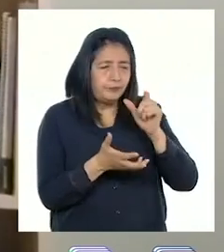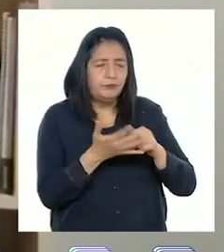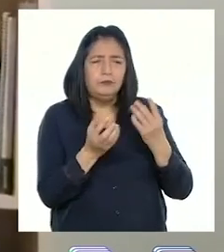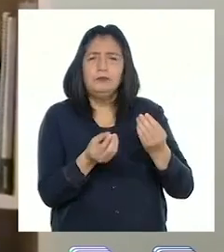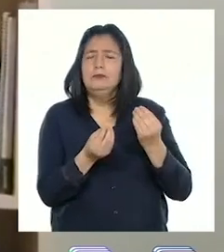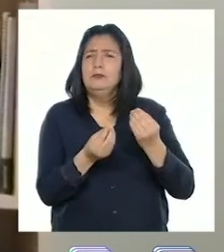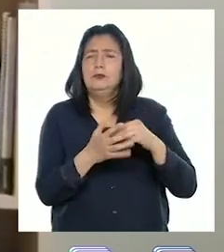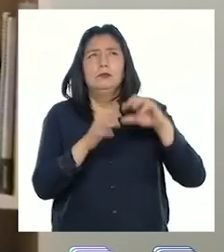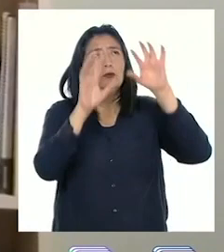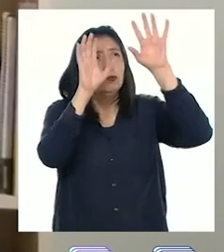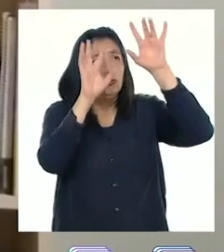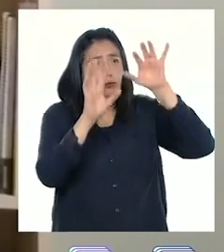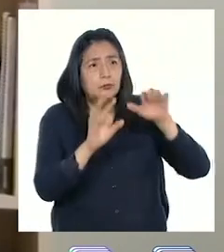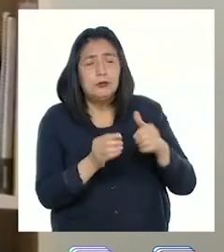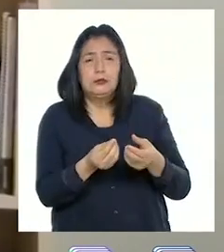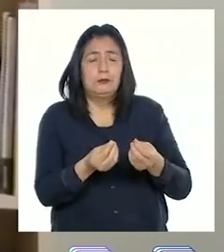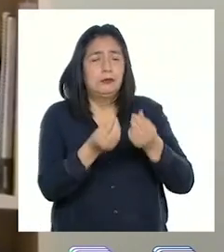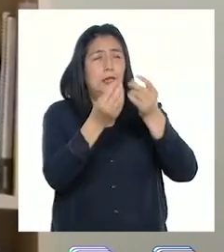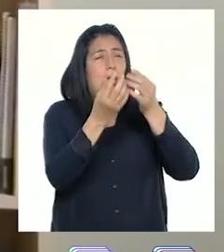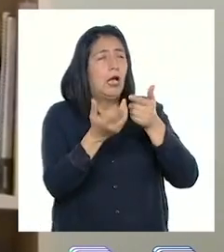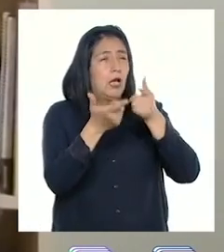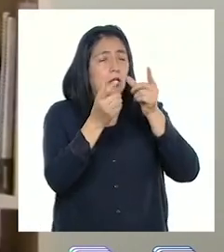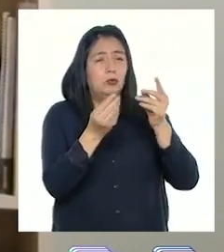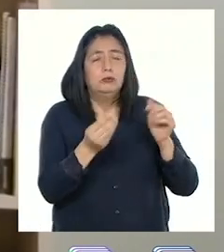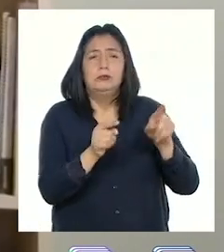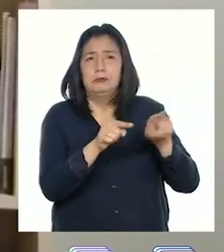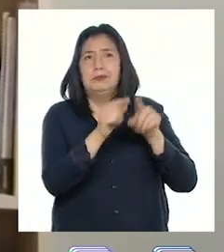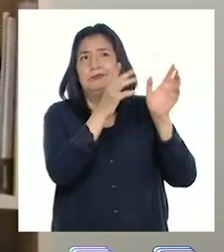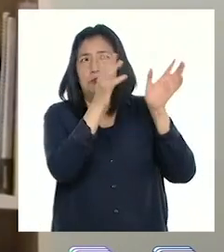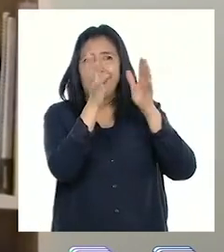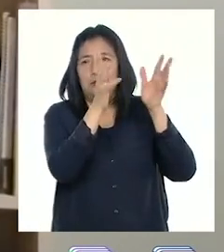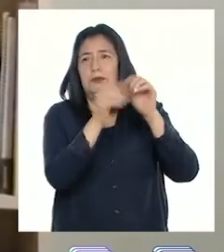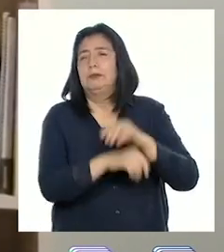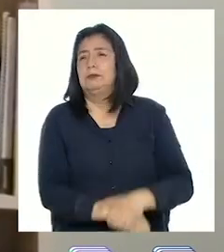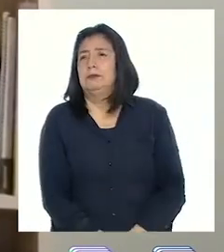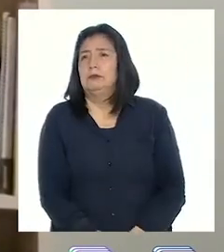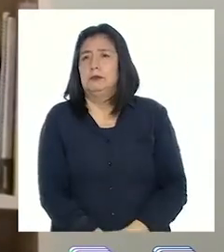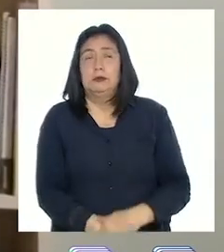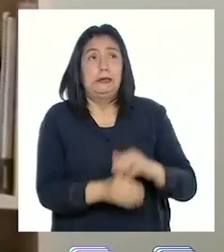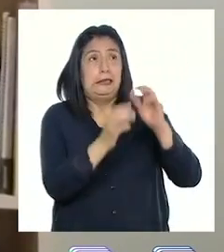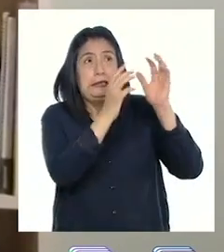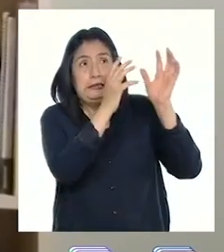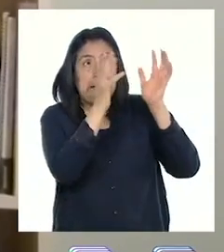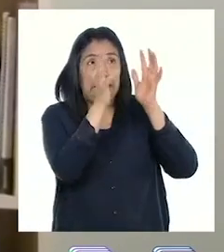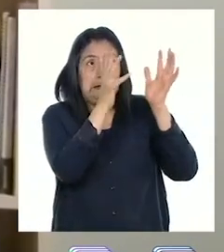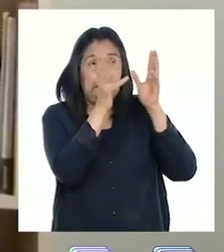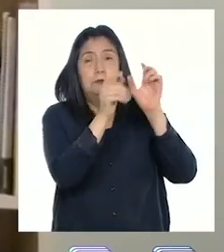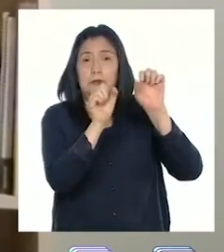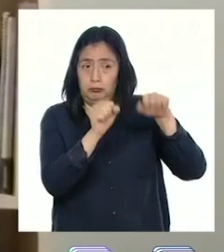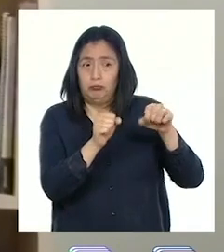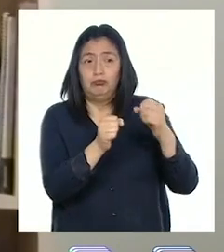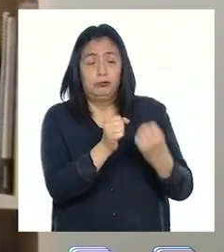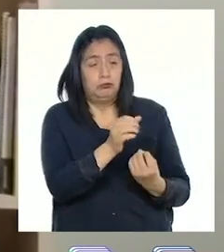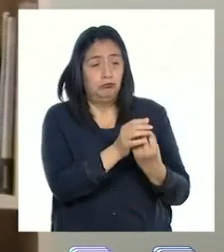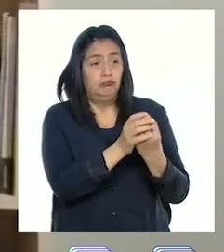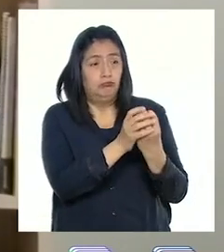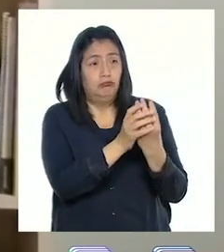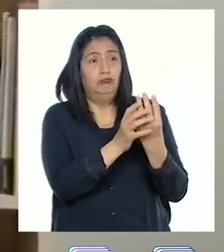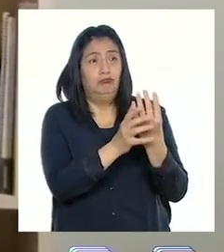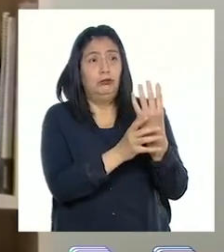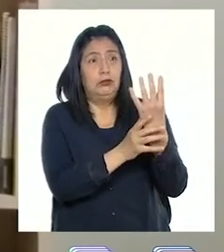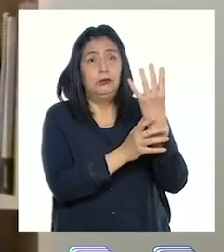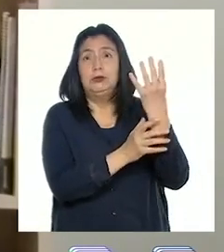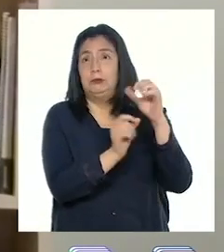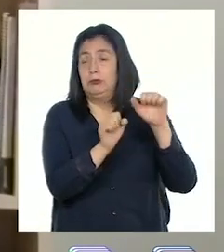en forma de precipitación y humedad. Estos forman parte del clima. El clima también influye entonces en el